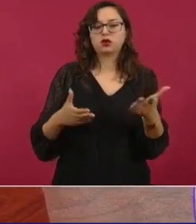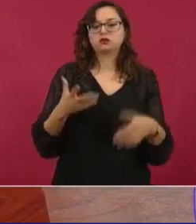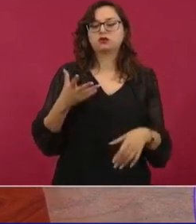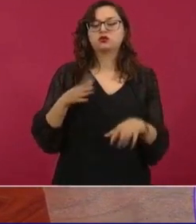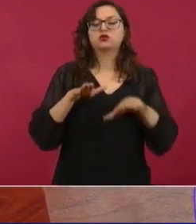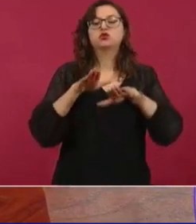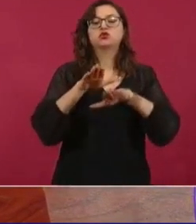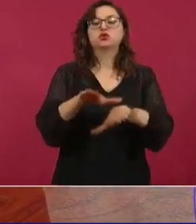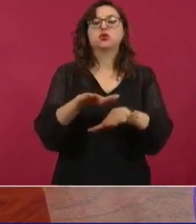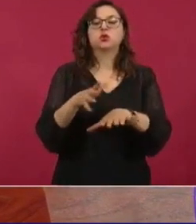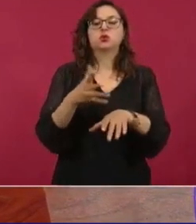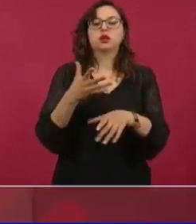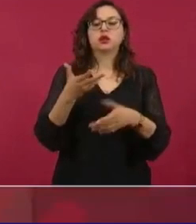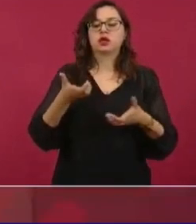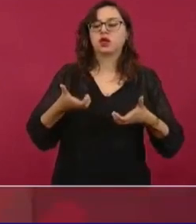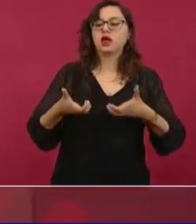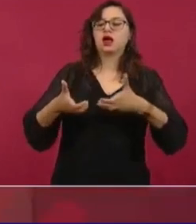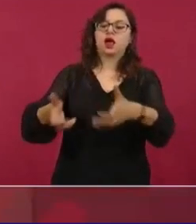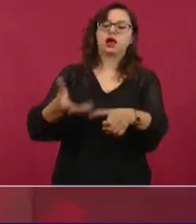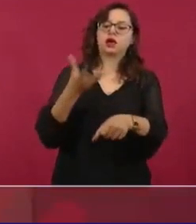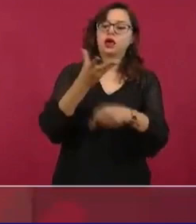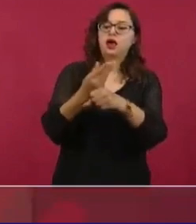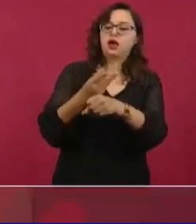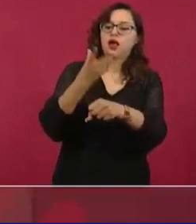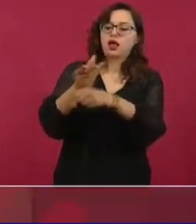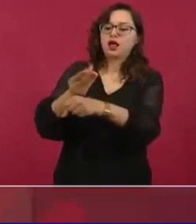mantenimiento de carreteras.